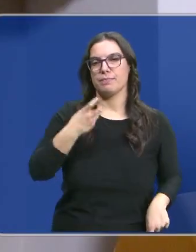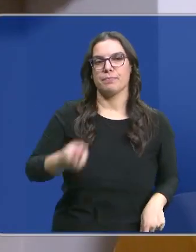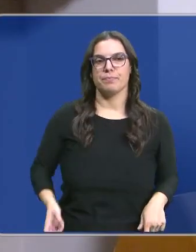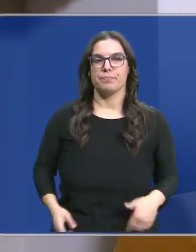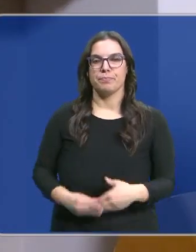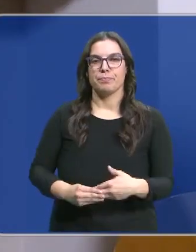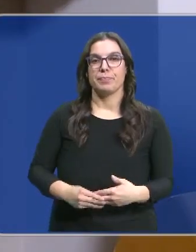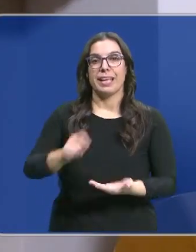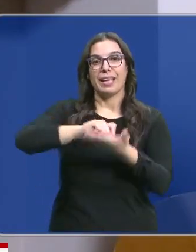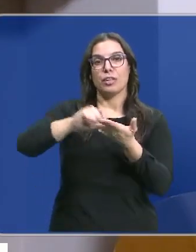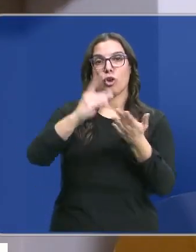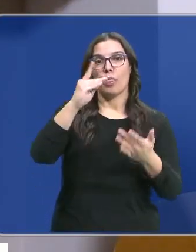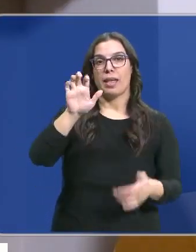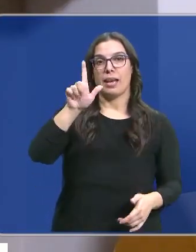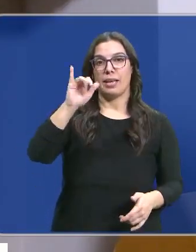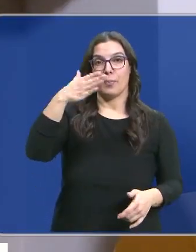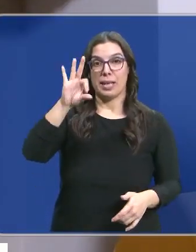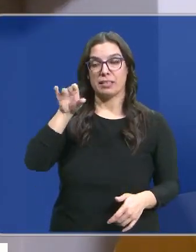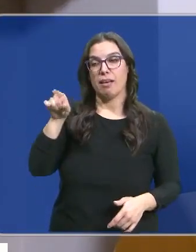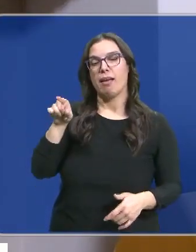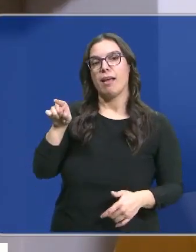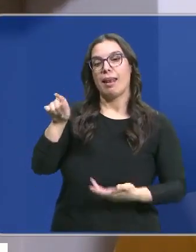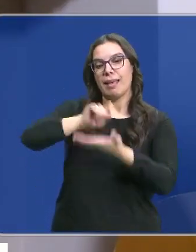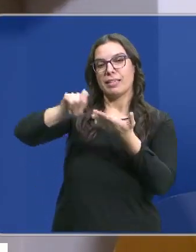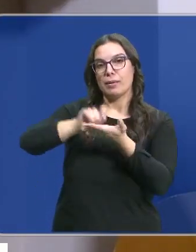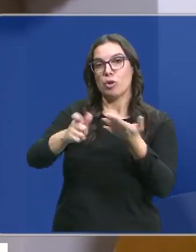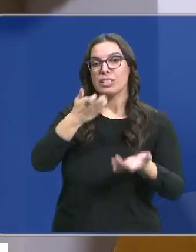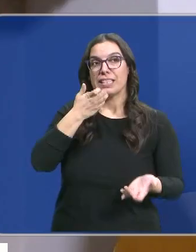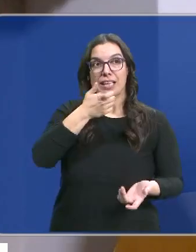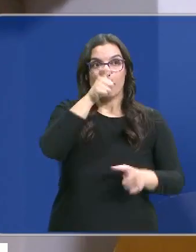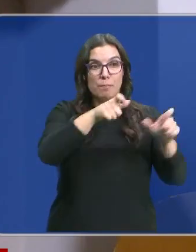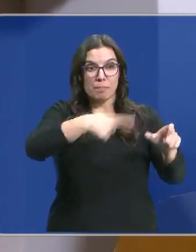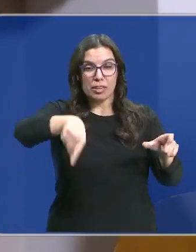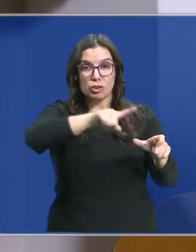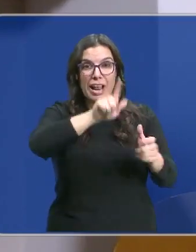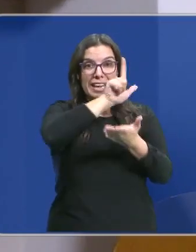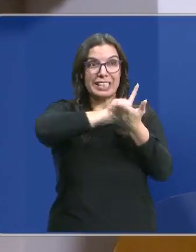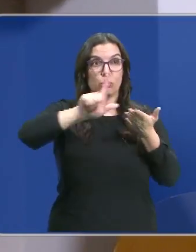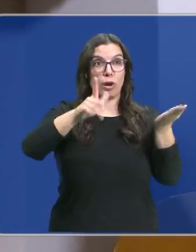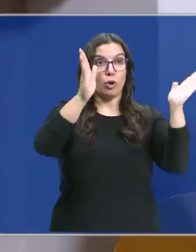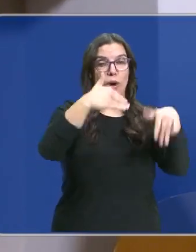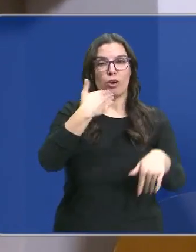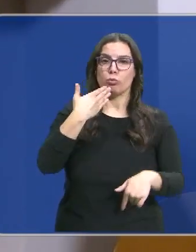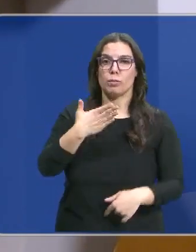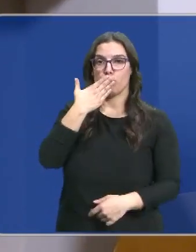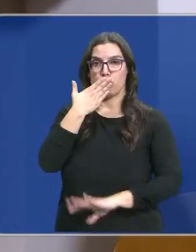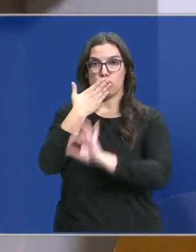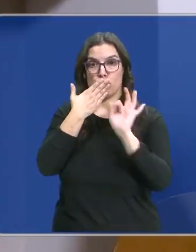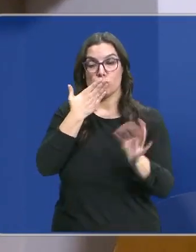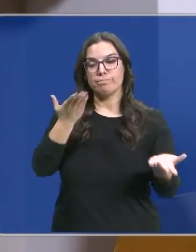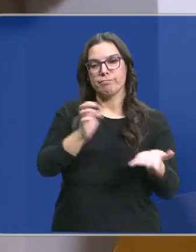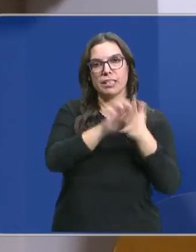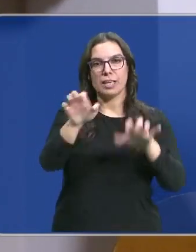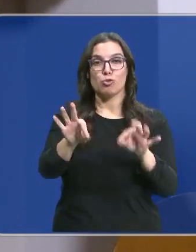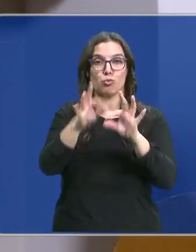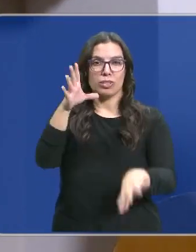Miguel de Libes escribió que un pueblo sin literatura es un pueblo mudo. Y Castilla y León,